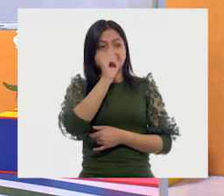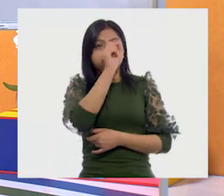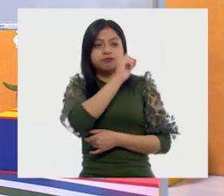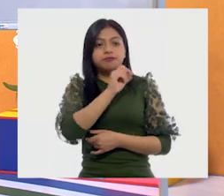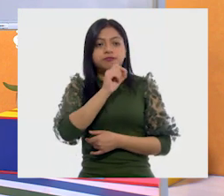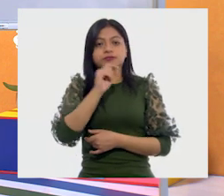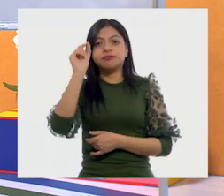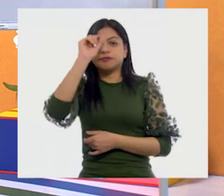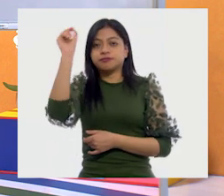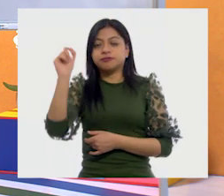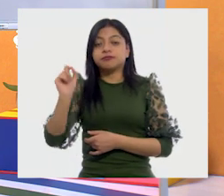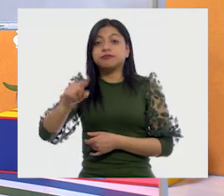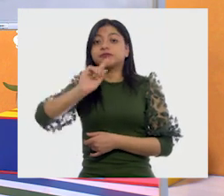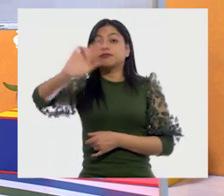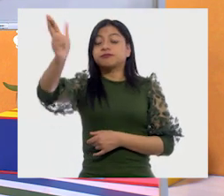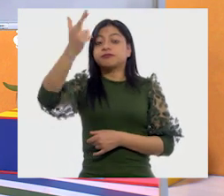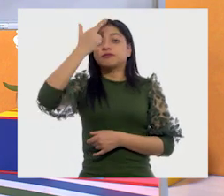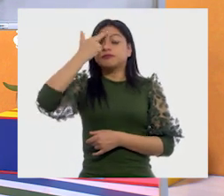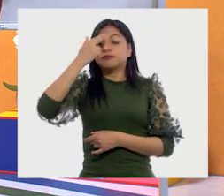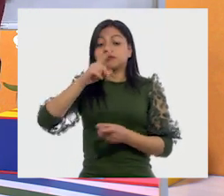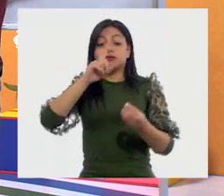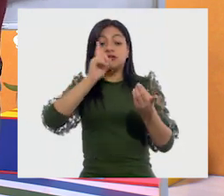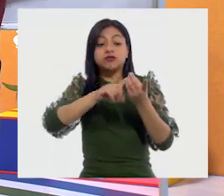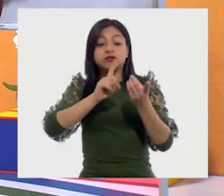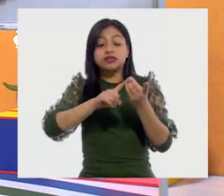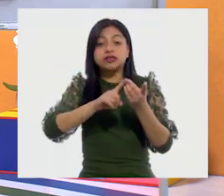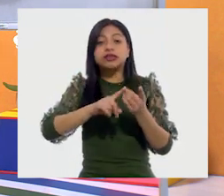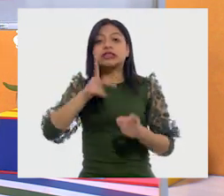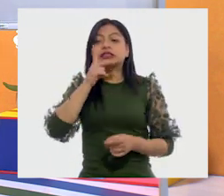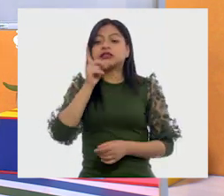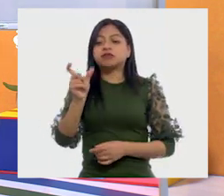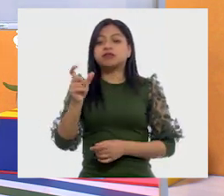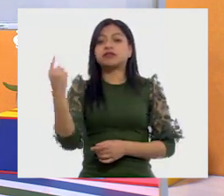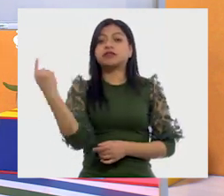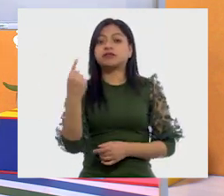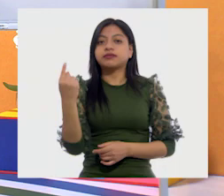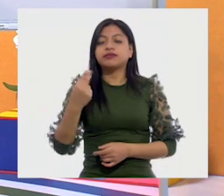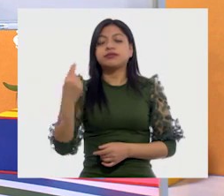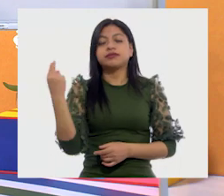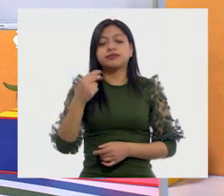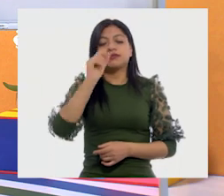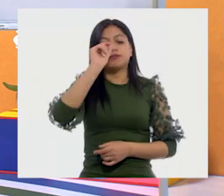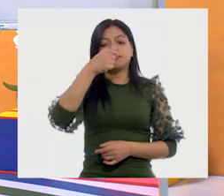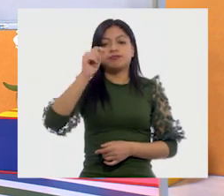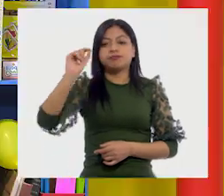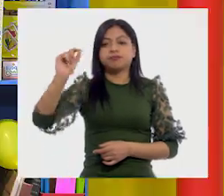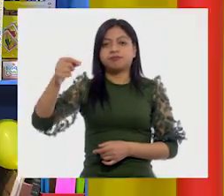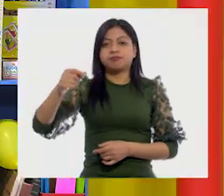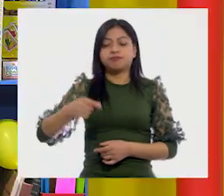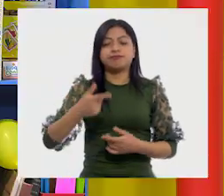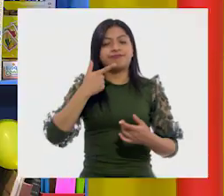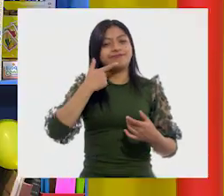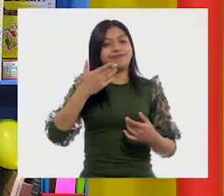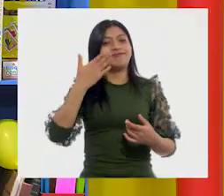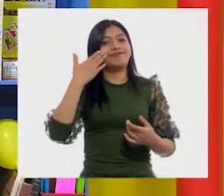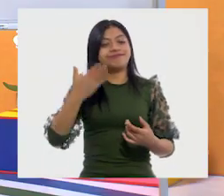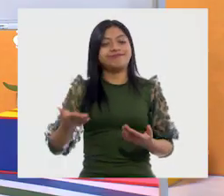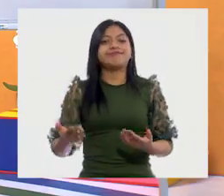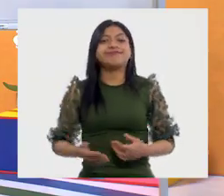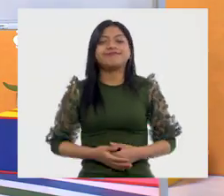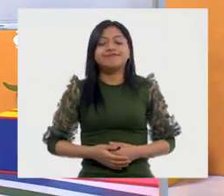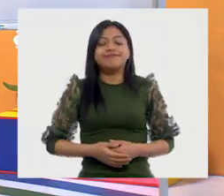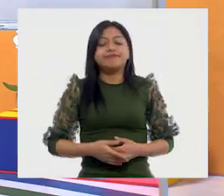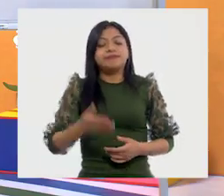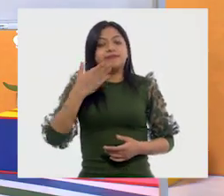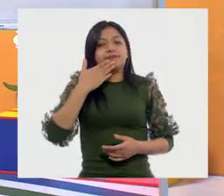recordando que en las palabras, ¿dónde y qué? También llevan tilde o acento. Perfecto. Excelente.